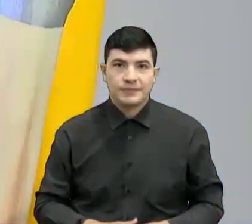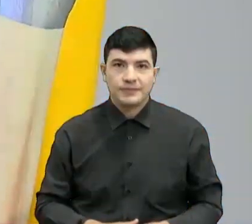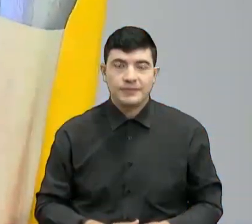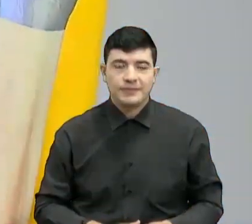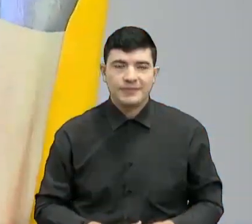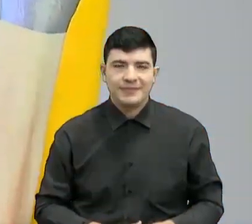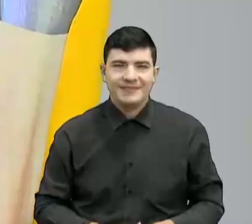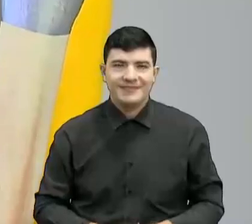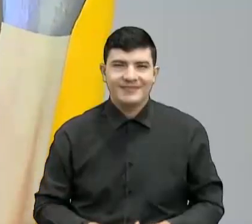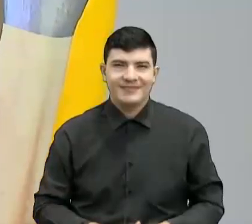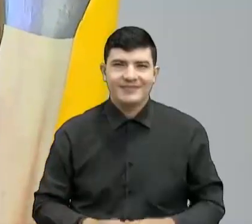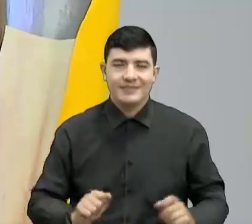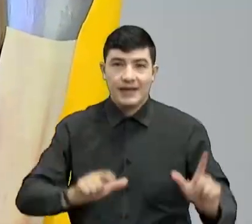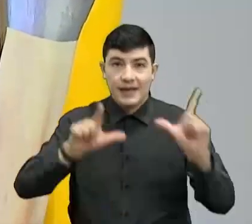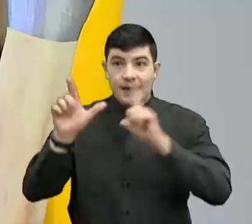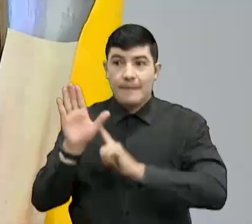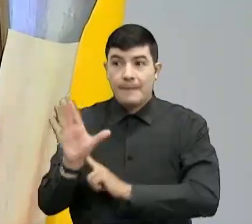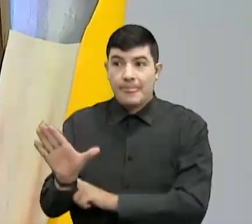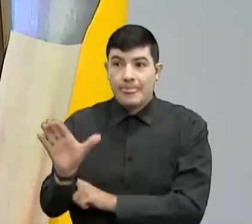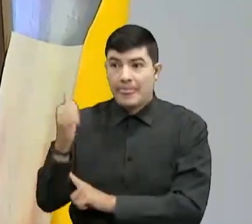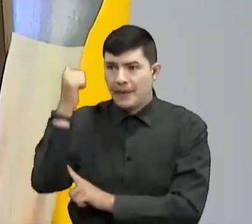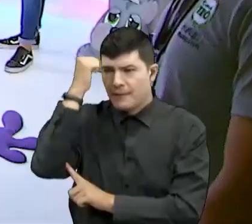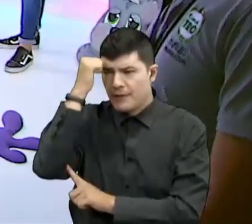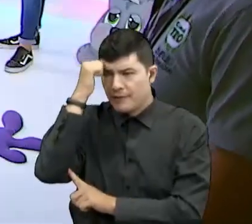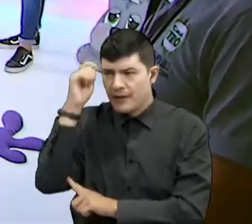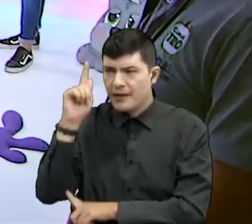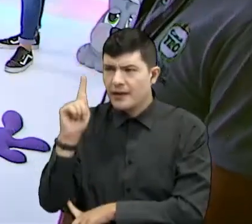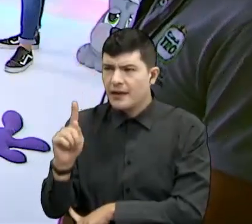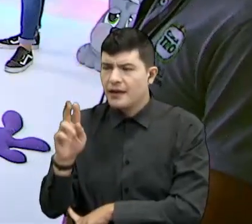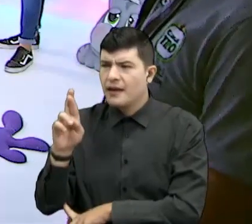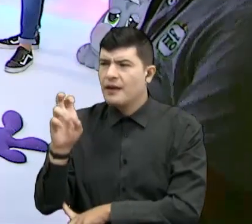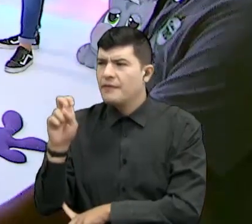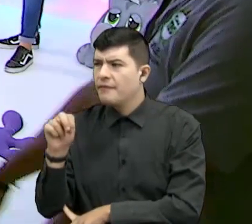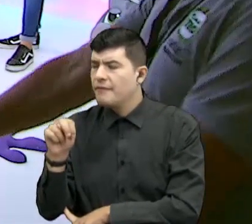Mi querido profe Fran, Francisco.